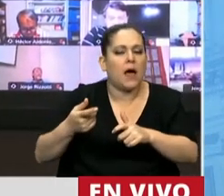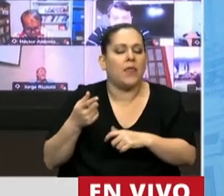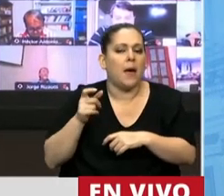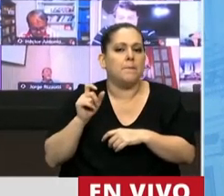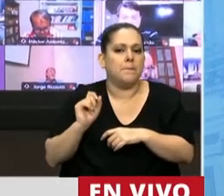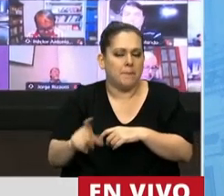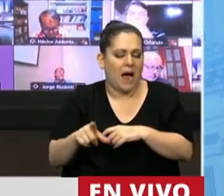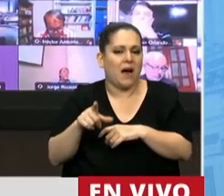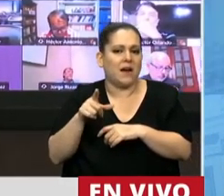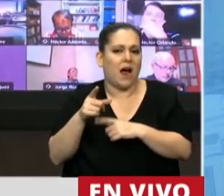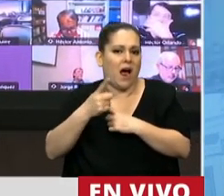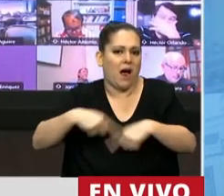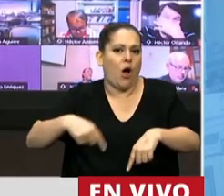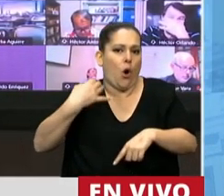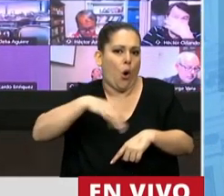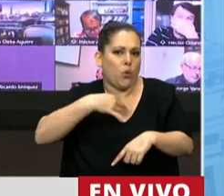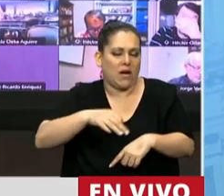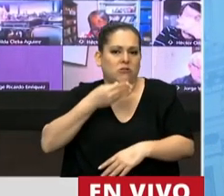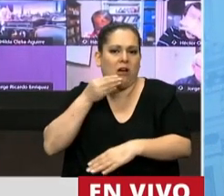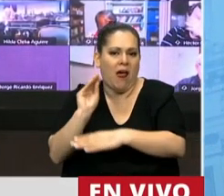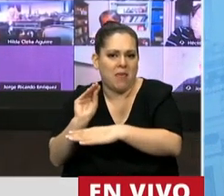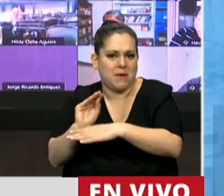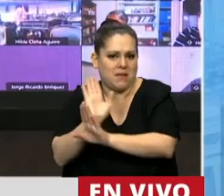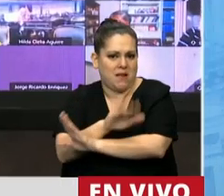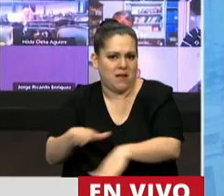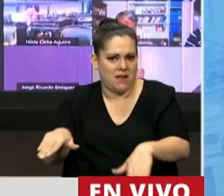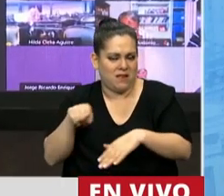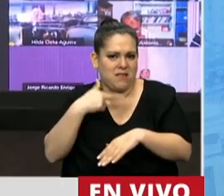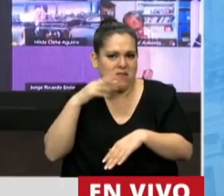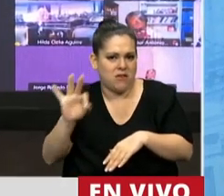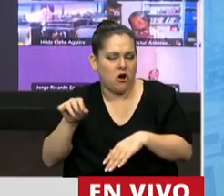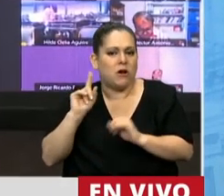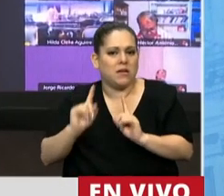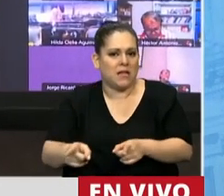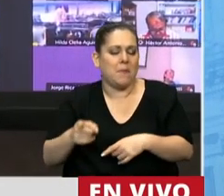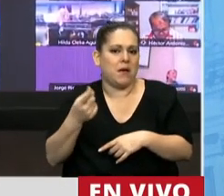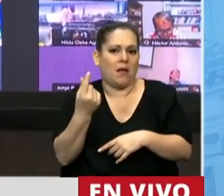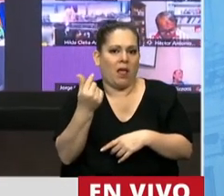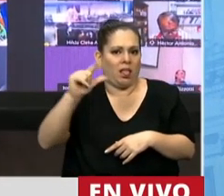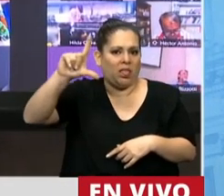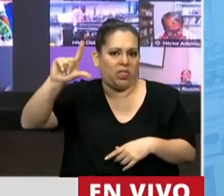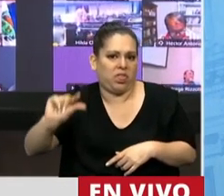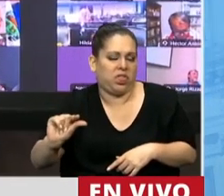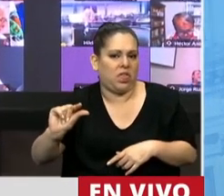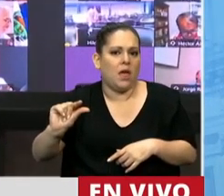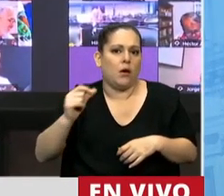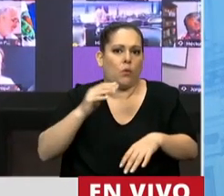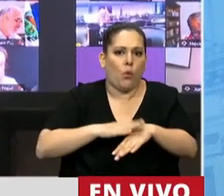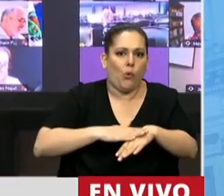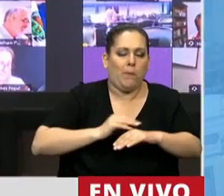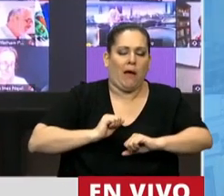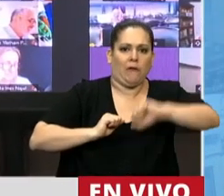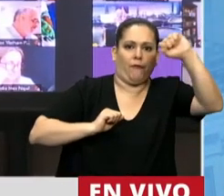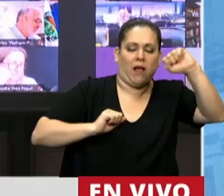lo que refieren a estas obligaciones alimentarias y que no pierdan realmente el valor dinerario comido por la inflación.